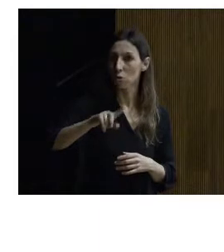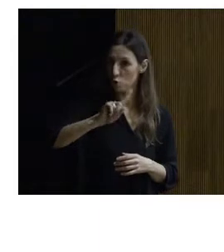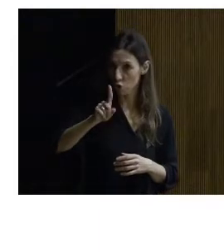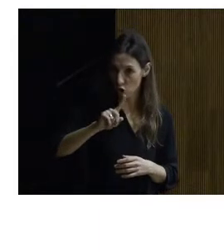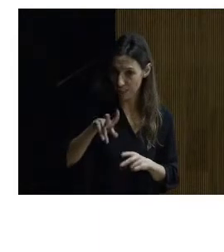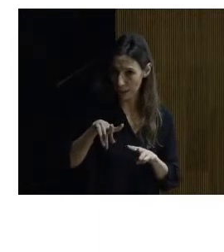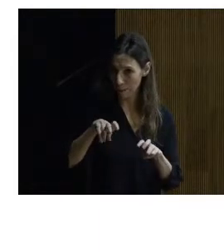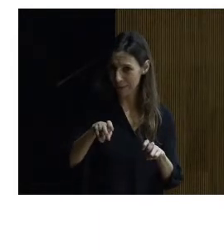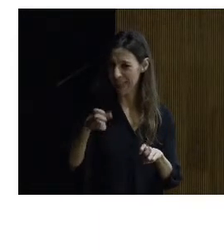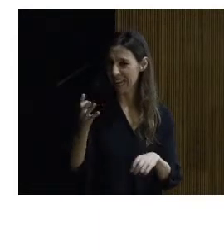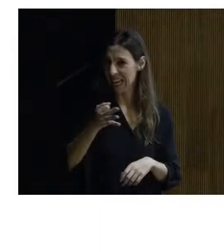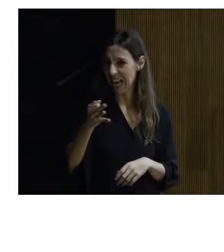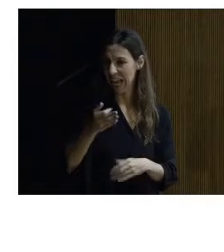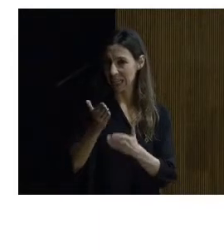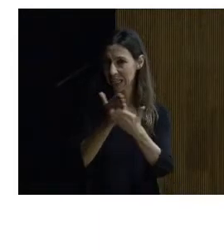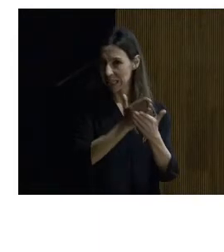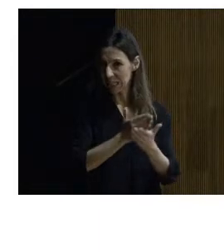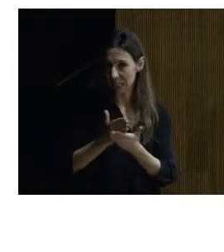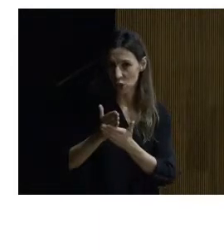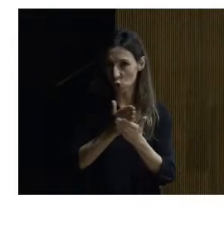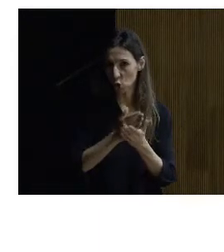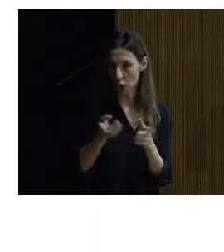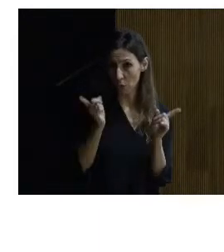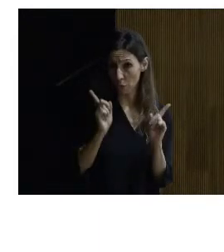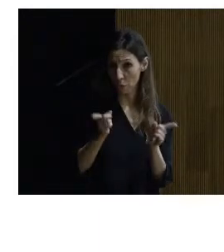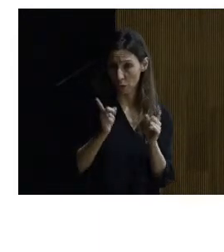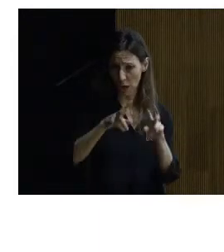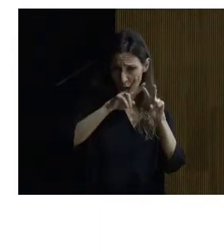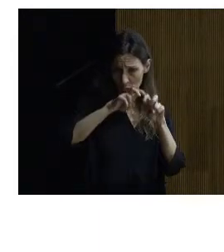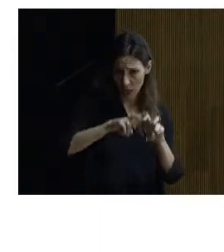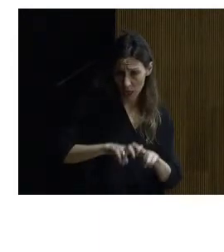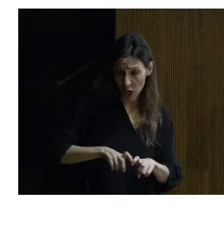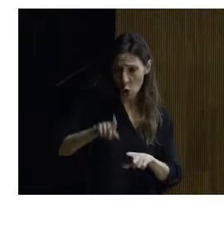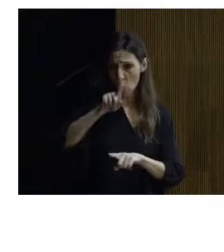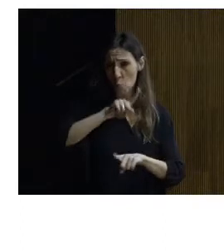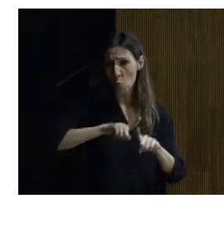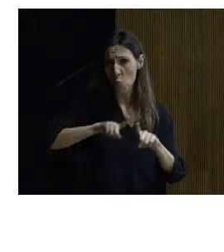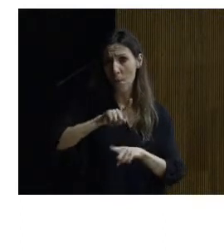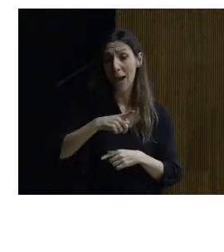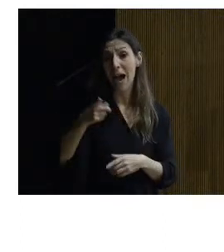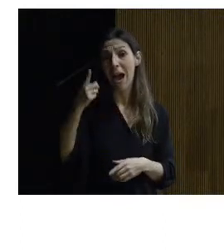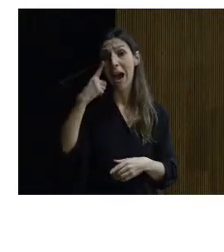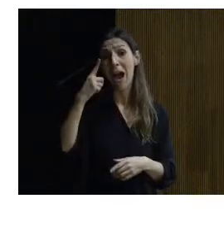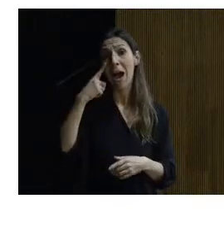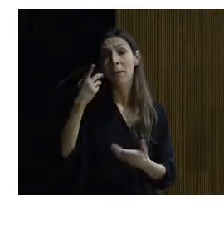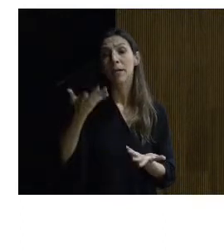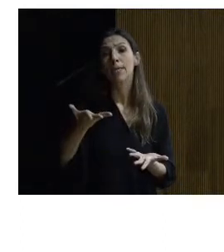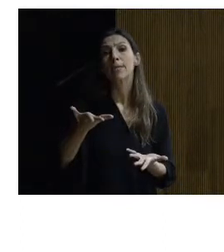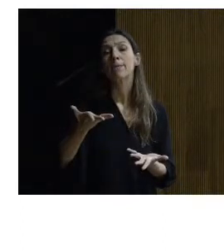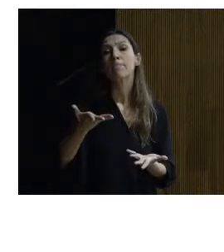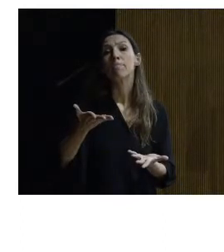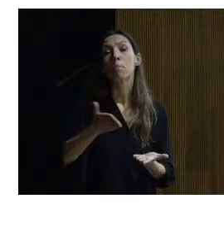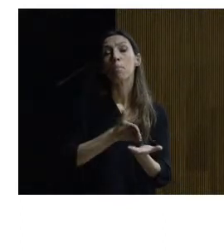principio es un estudio previo a analizar el problema que existe y a ver con qué medios lo podíamos